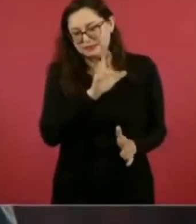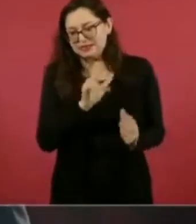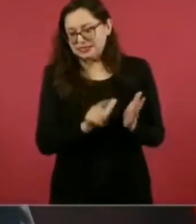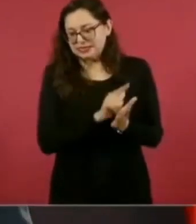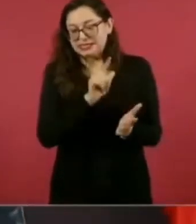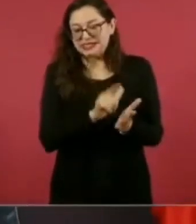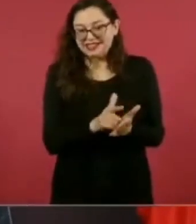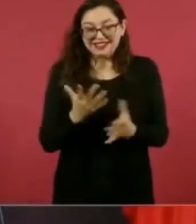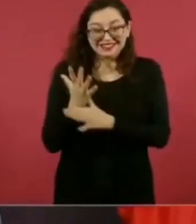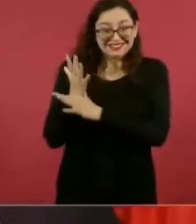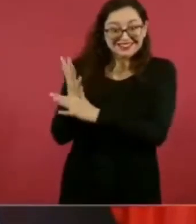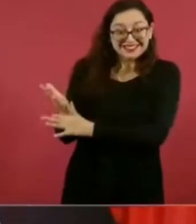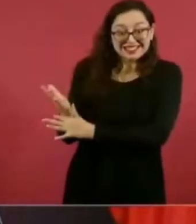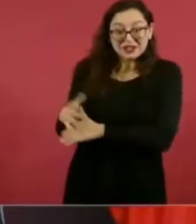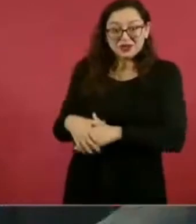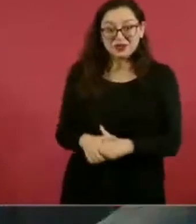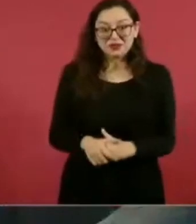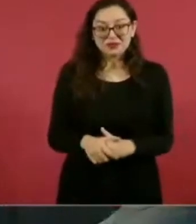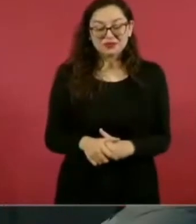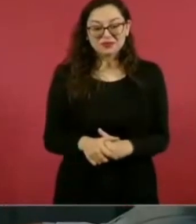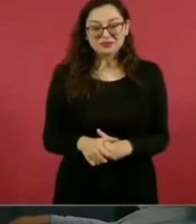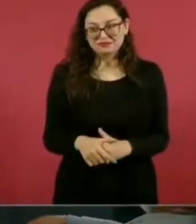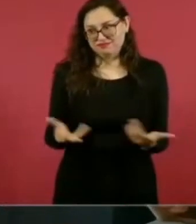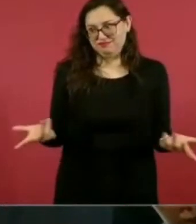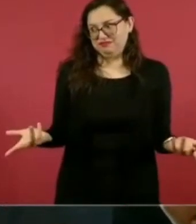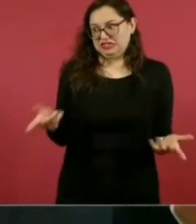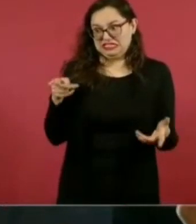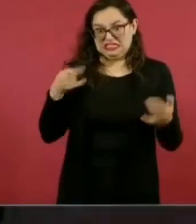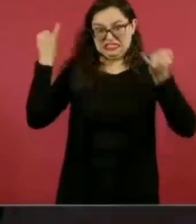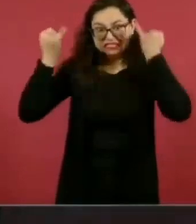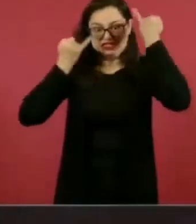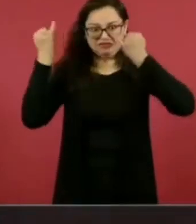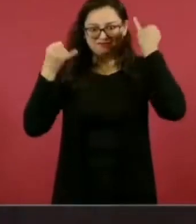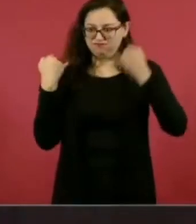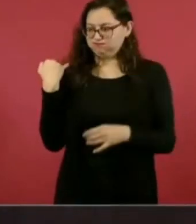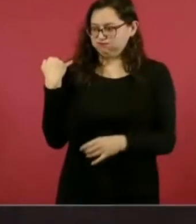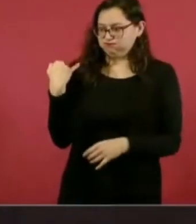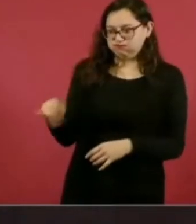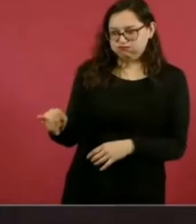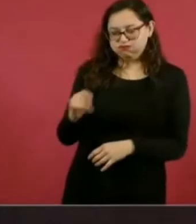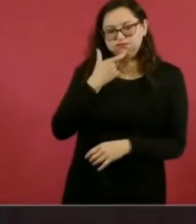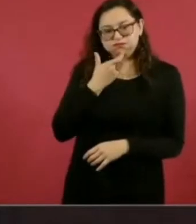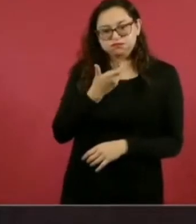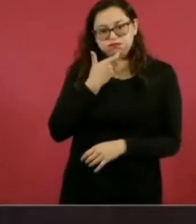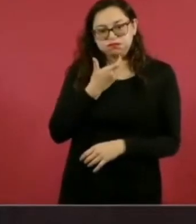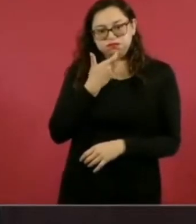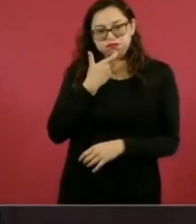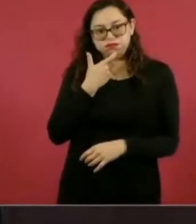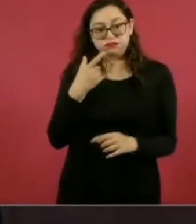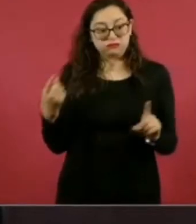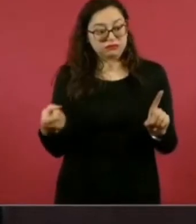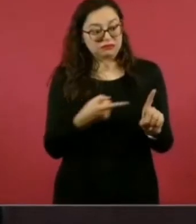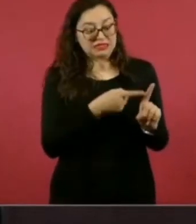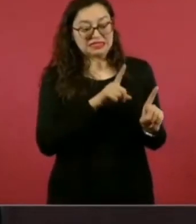asunto de Zedillo, o de Krause, que llegó